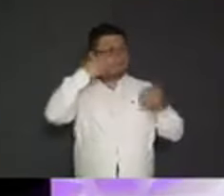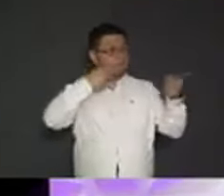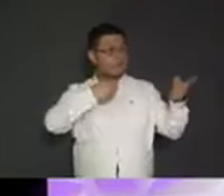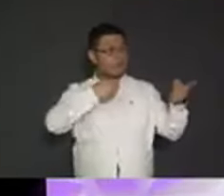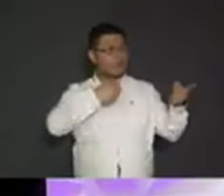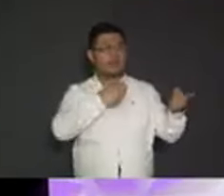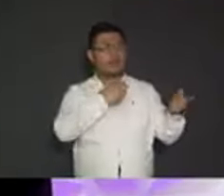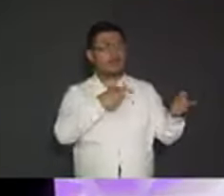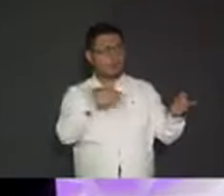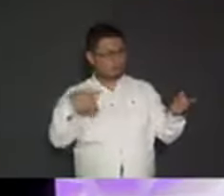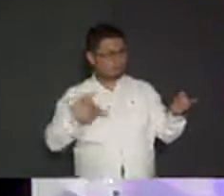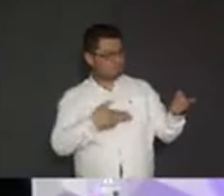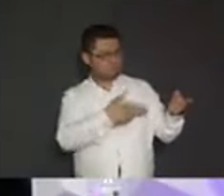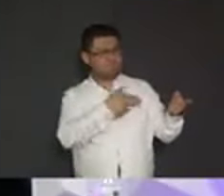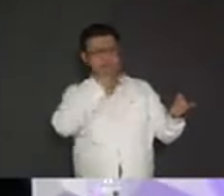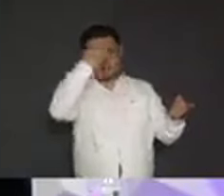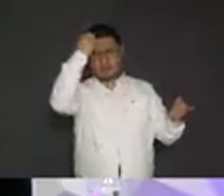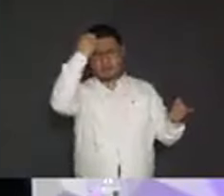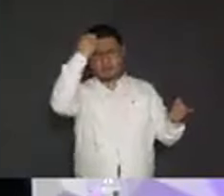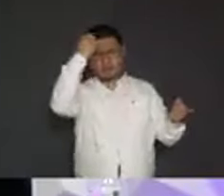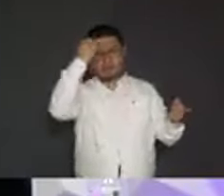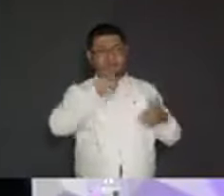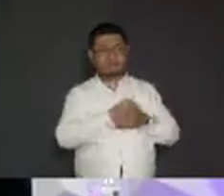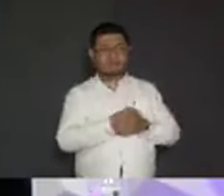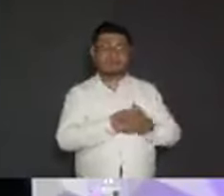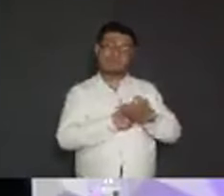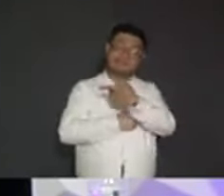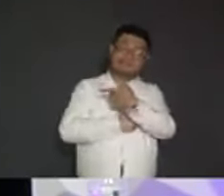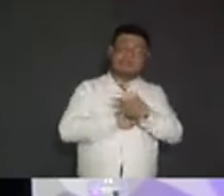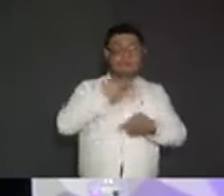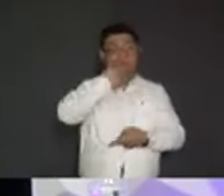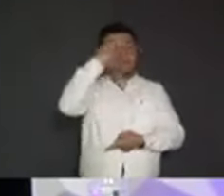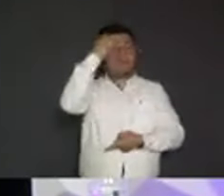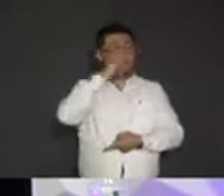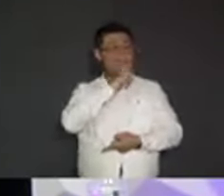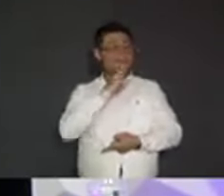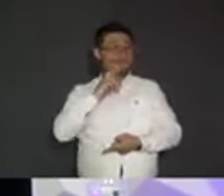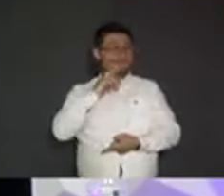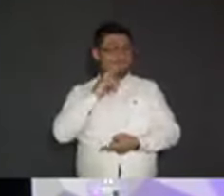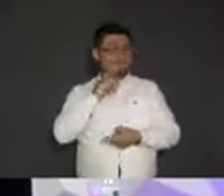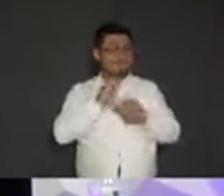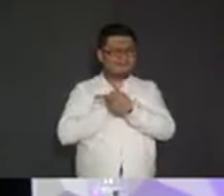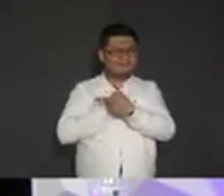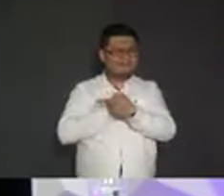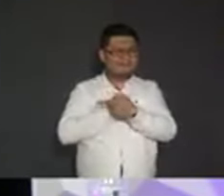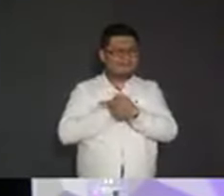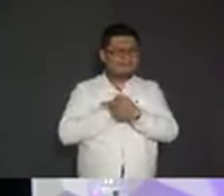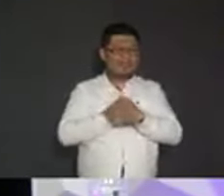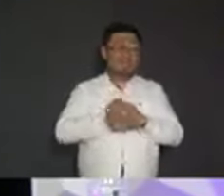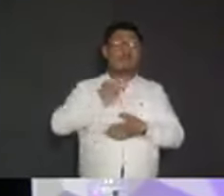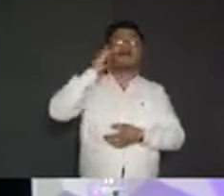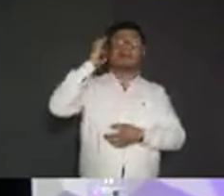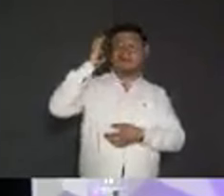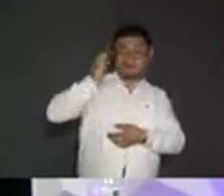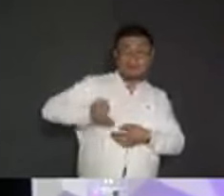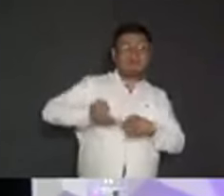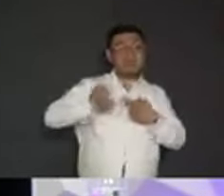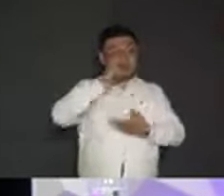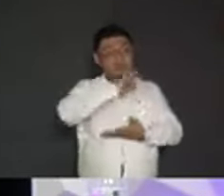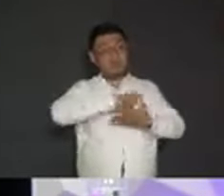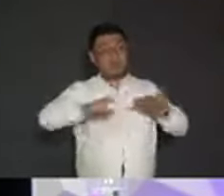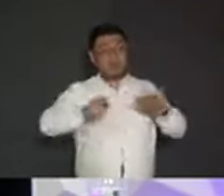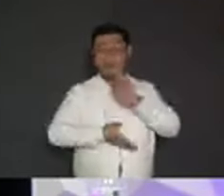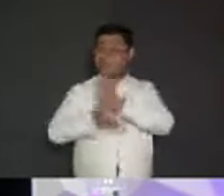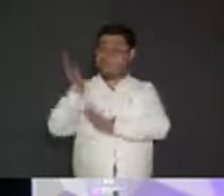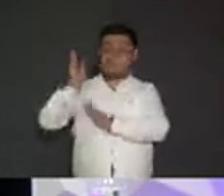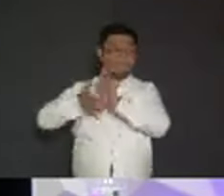adelante, candidato. Solamente para decir al candidato de la prepotencia y la corrupción que acepta que está de compras cuando dice que